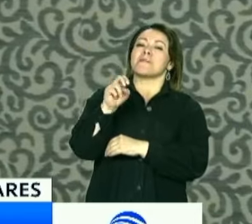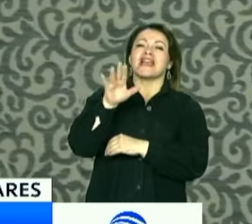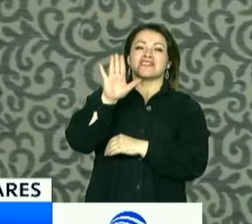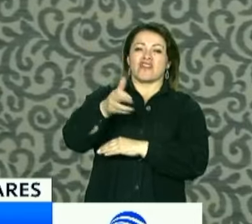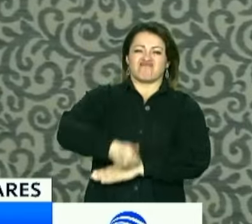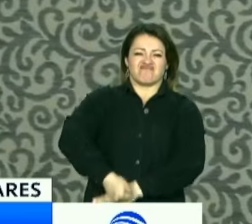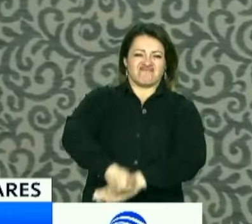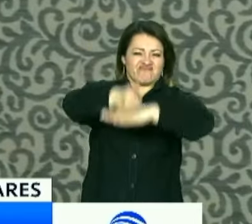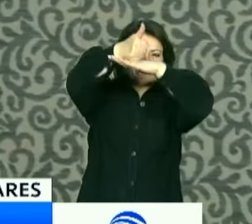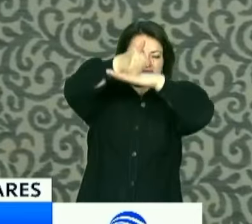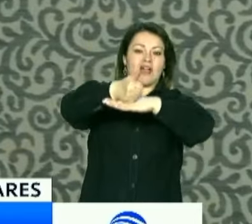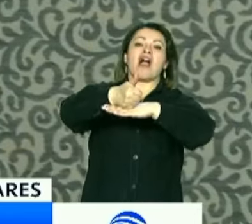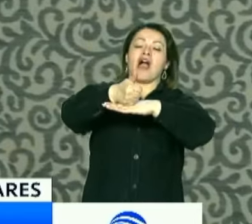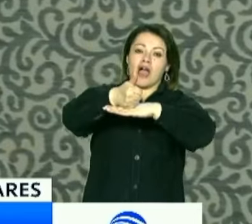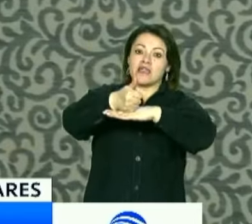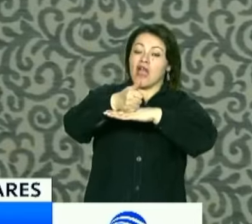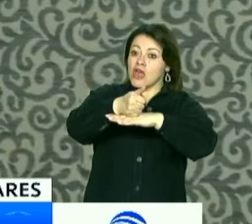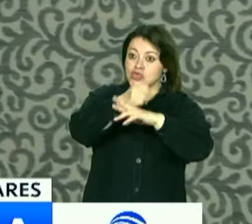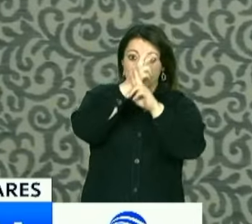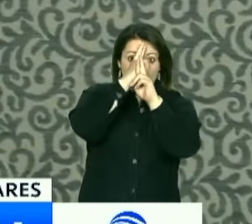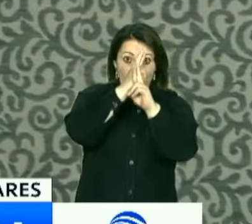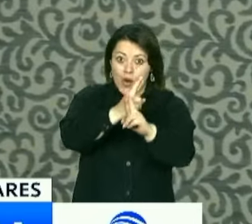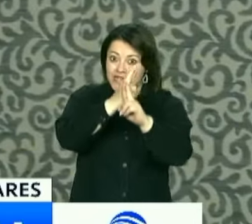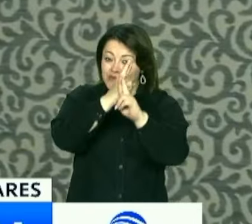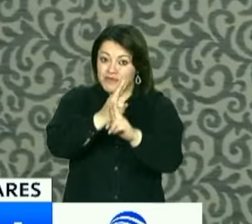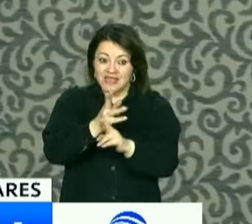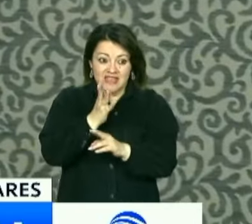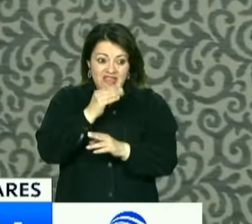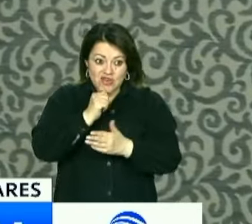obviamente que seguiremos esa ruta.